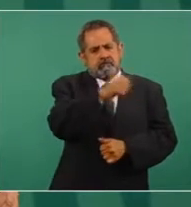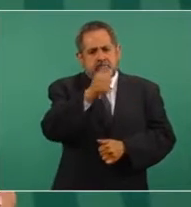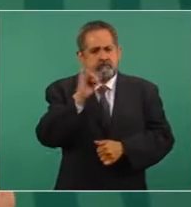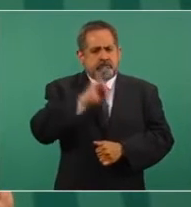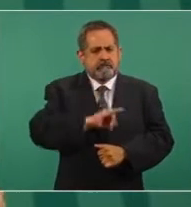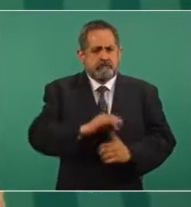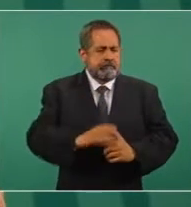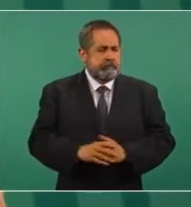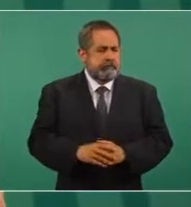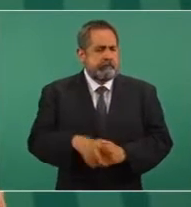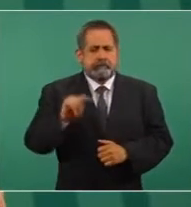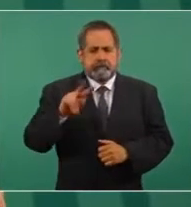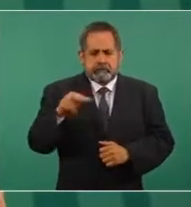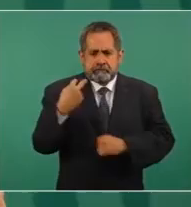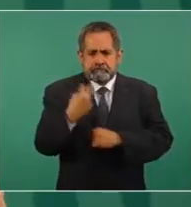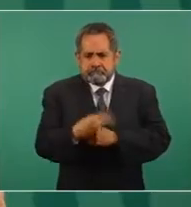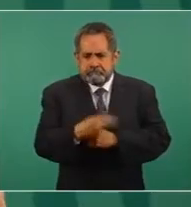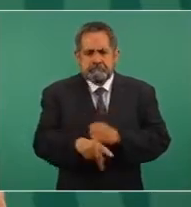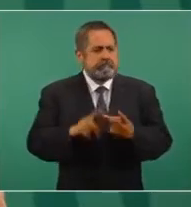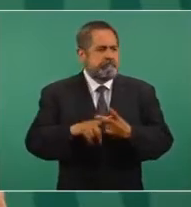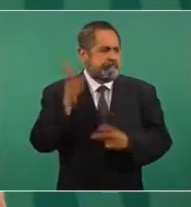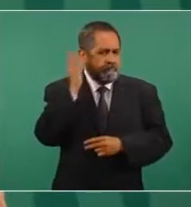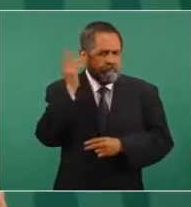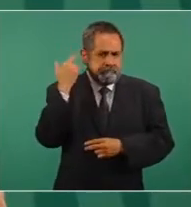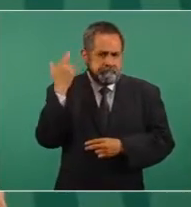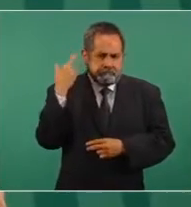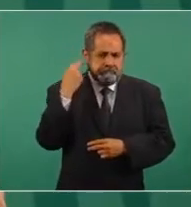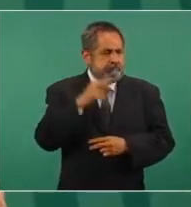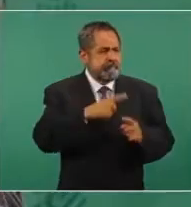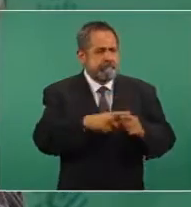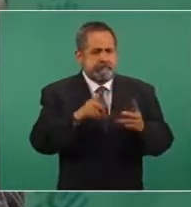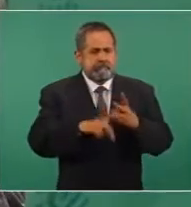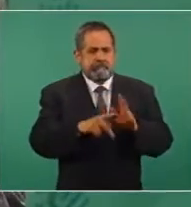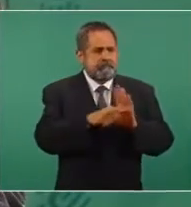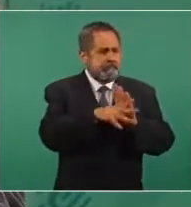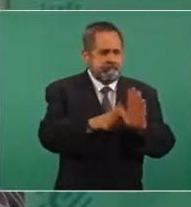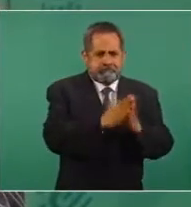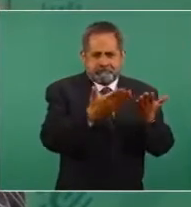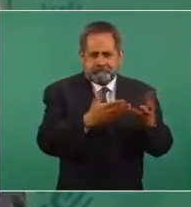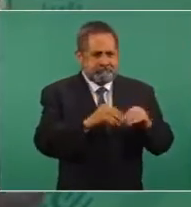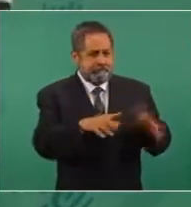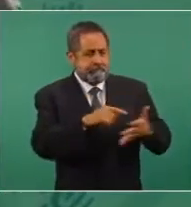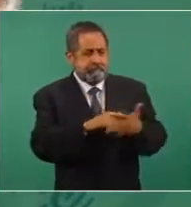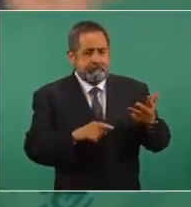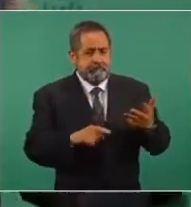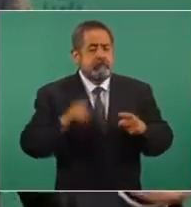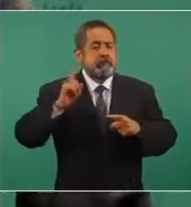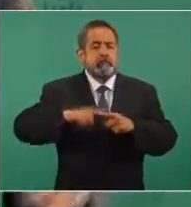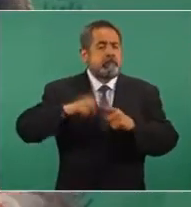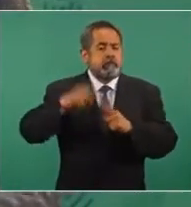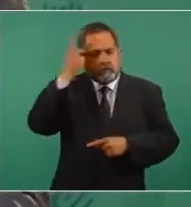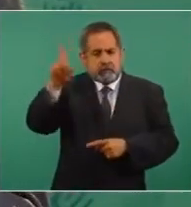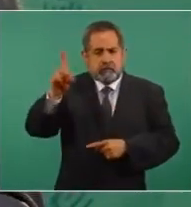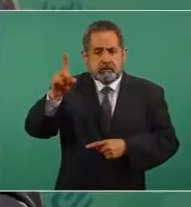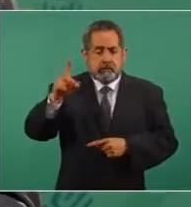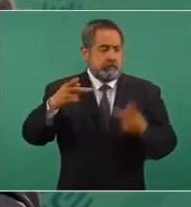las televisoras, las estaciones de radio, los periódicos, en manos de empresarios.